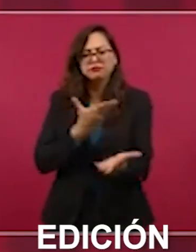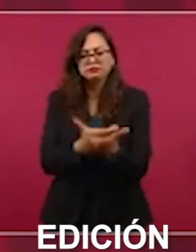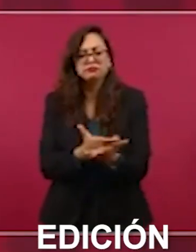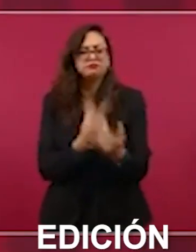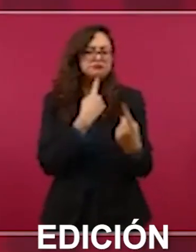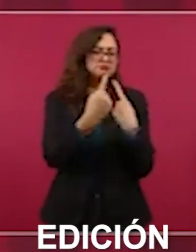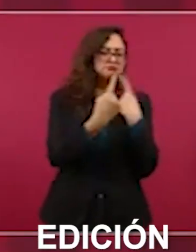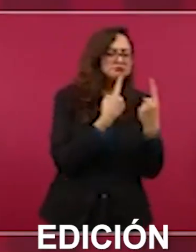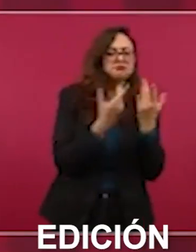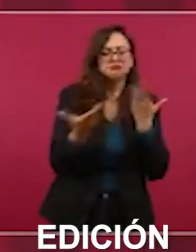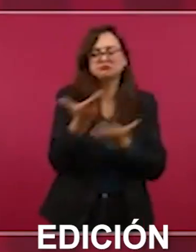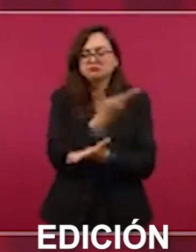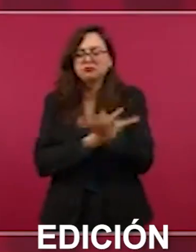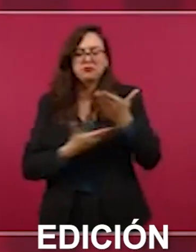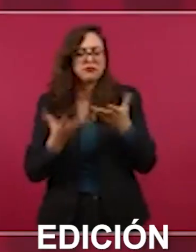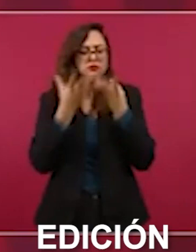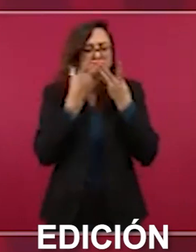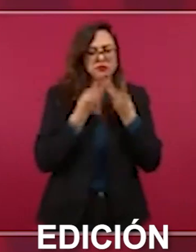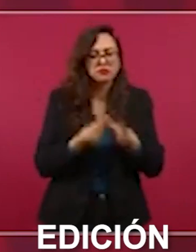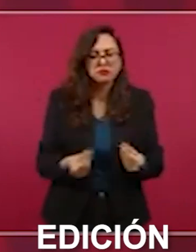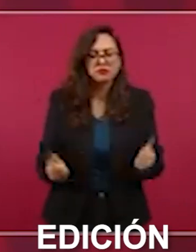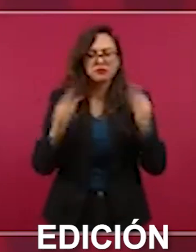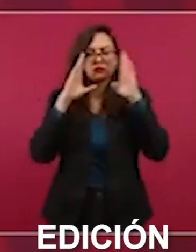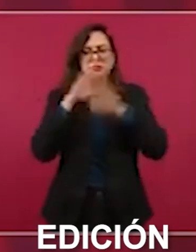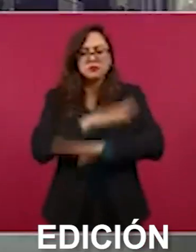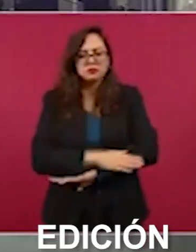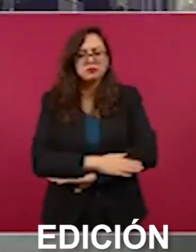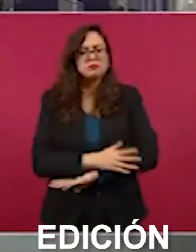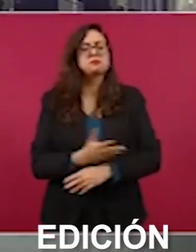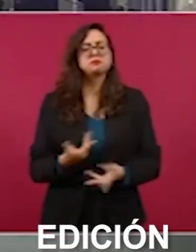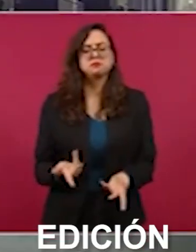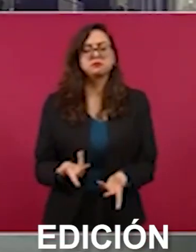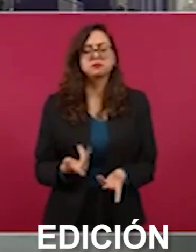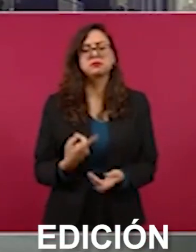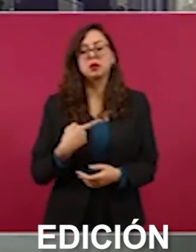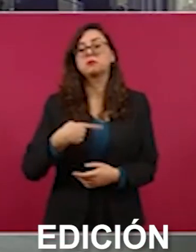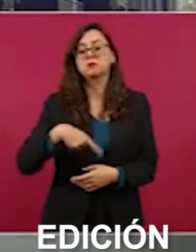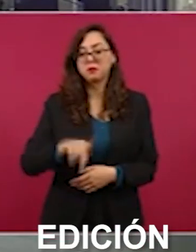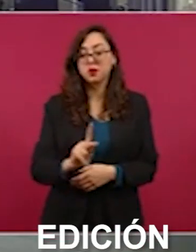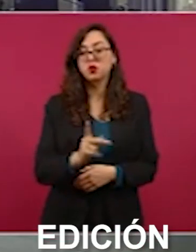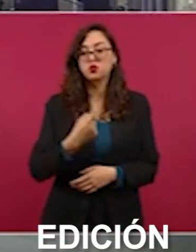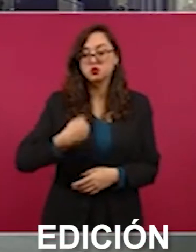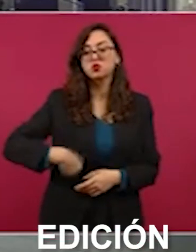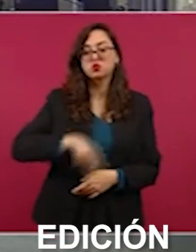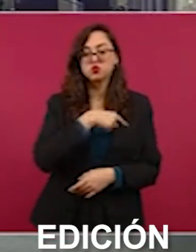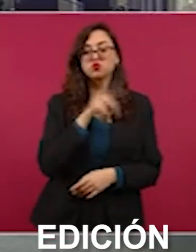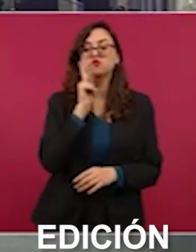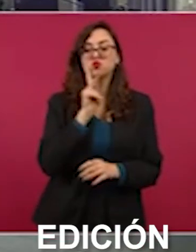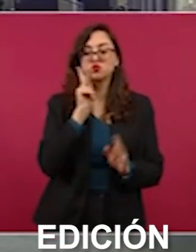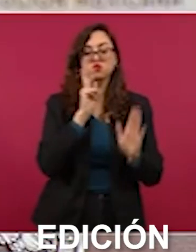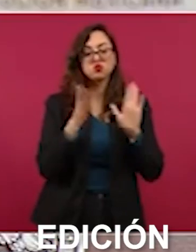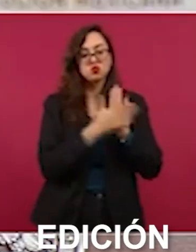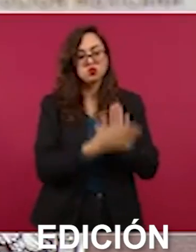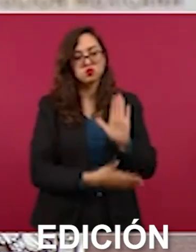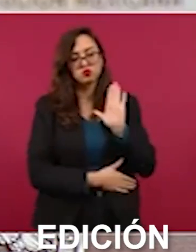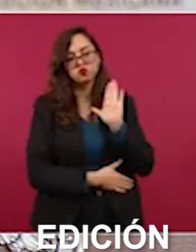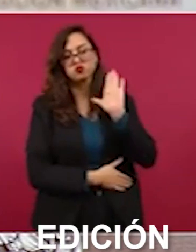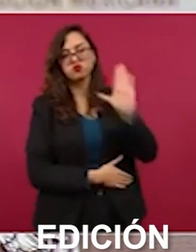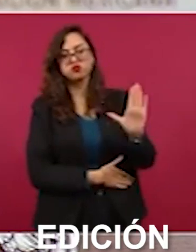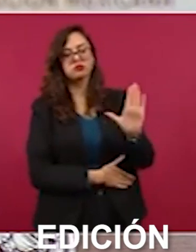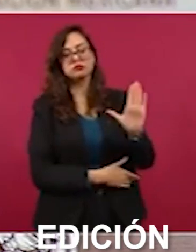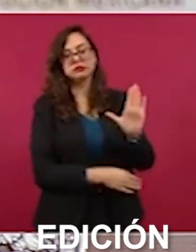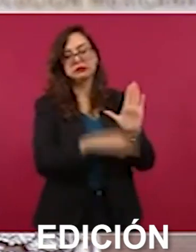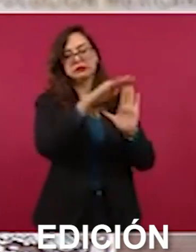pero nosotros tenemos elementos para defender el por qué